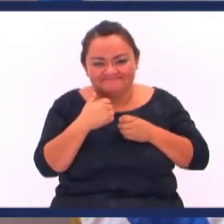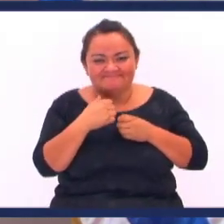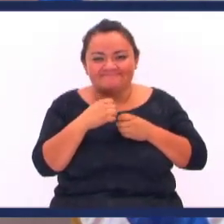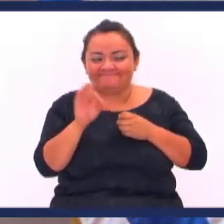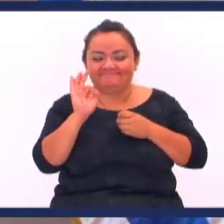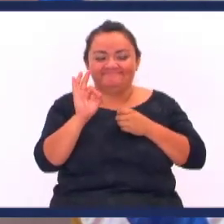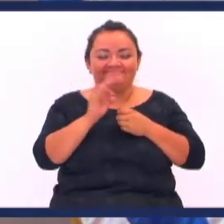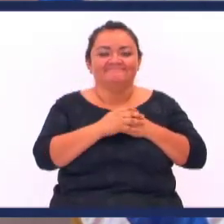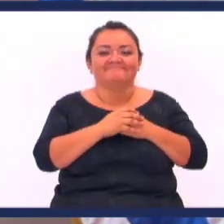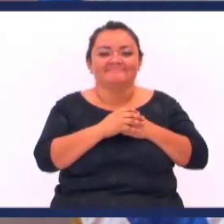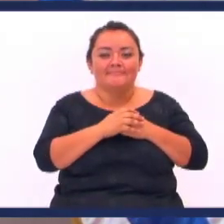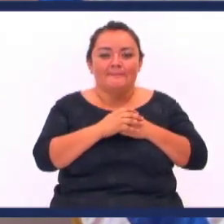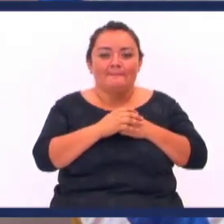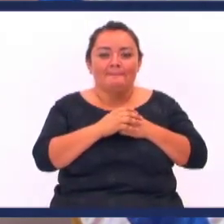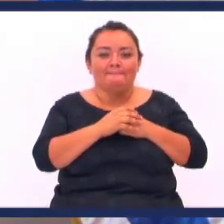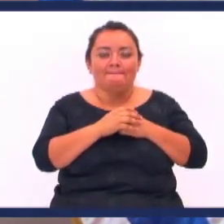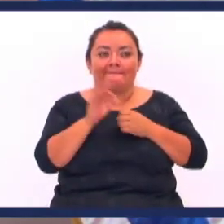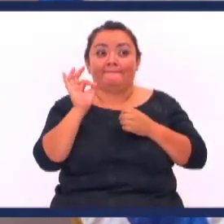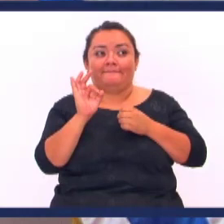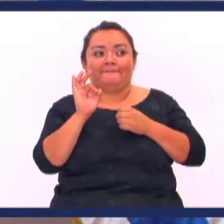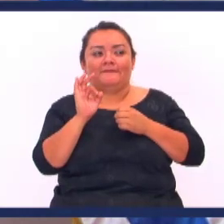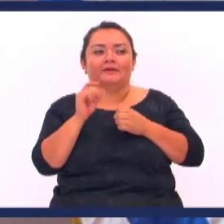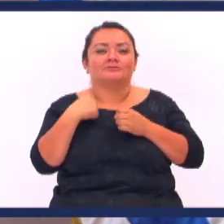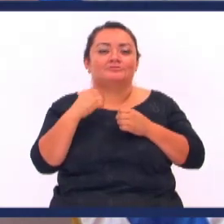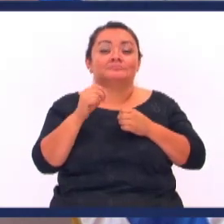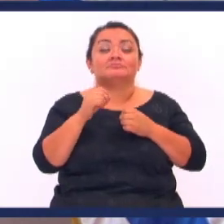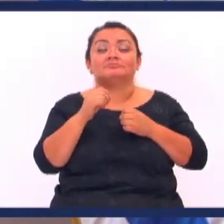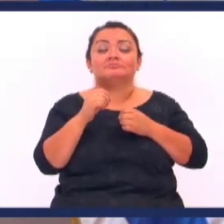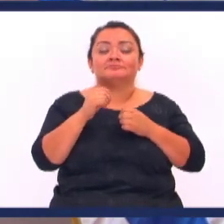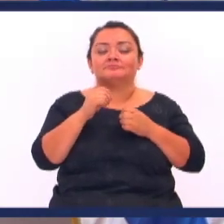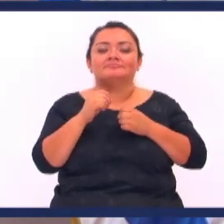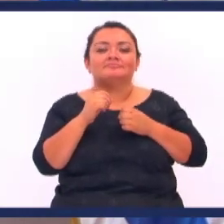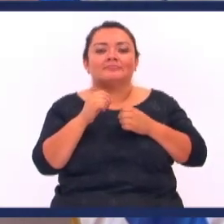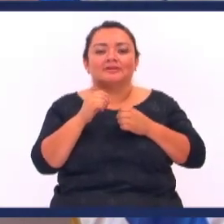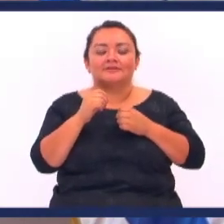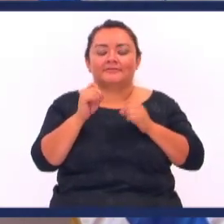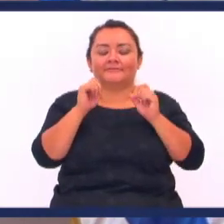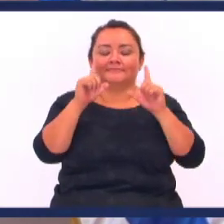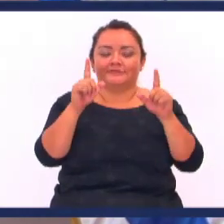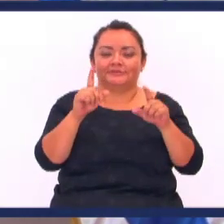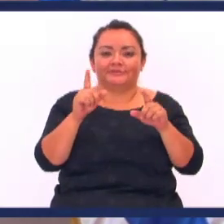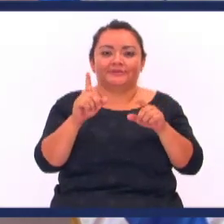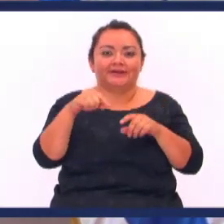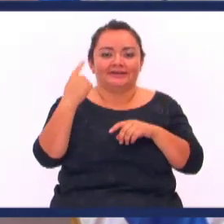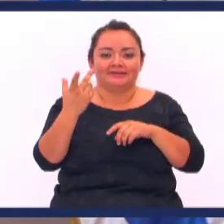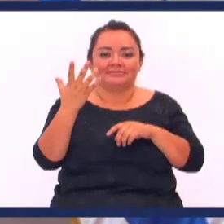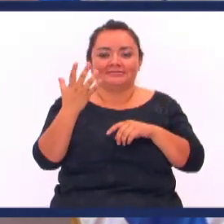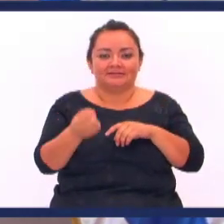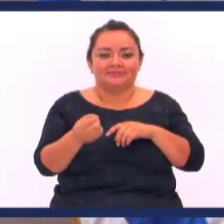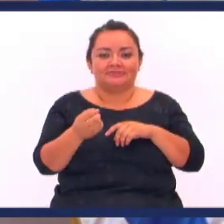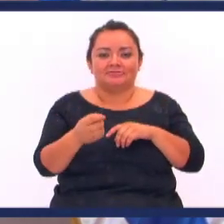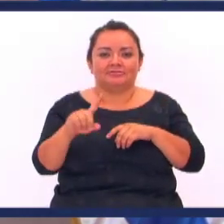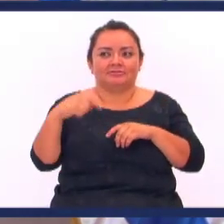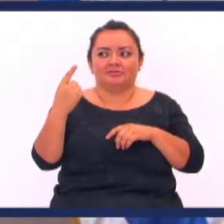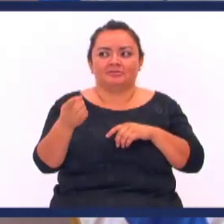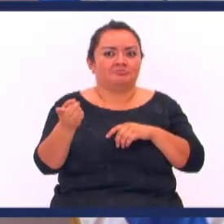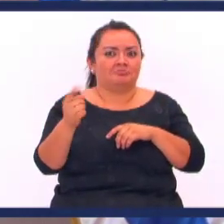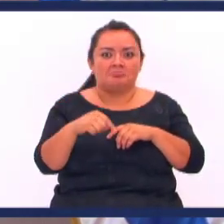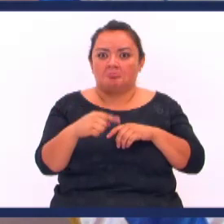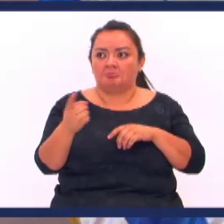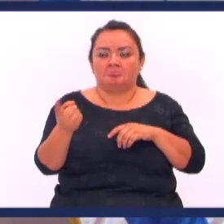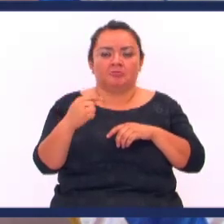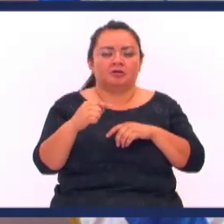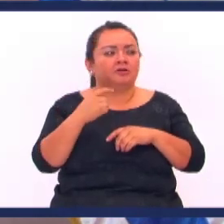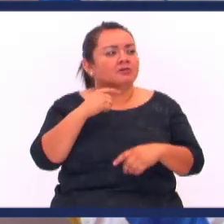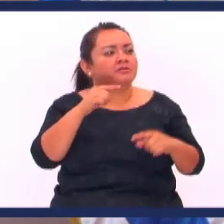Dado el curul Número 8 De diputado Por San Salvador Y cual fue Mi sorpresa Que al día siguiente No llegó Y al día siguiente